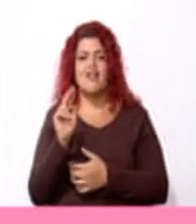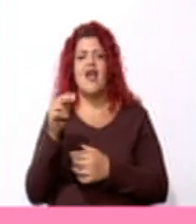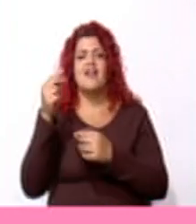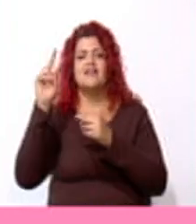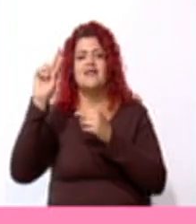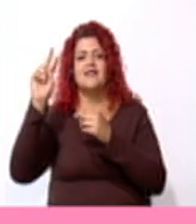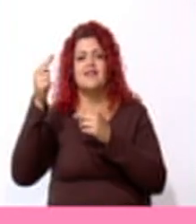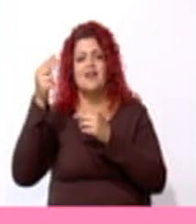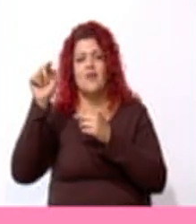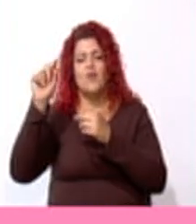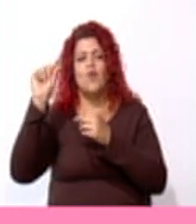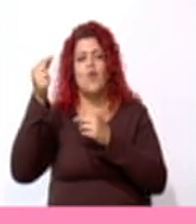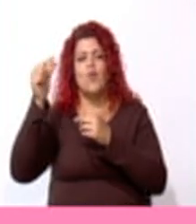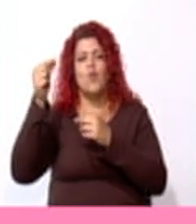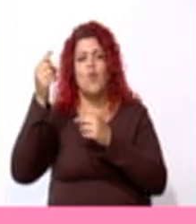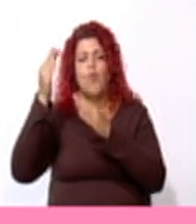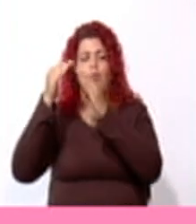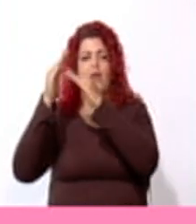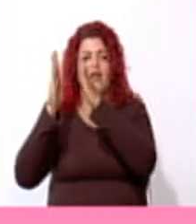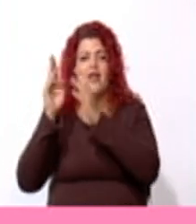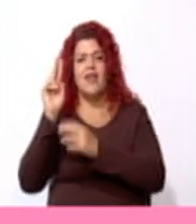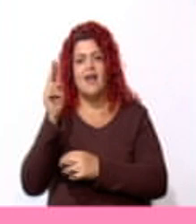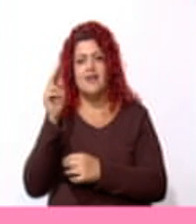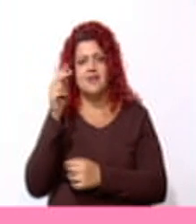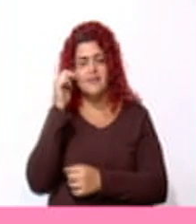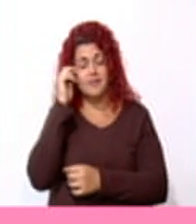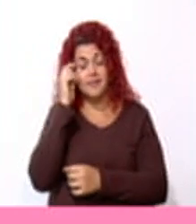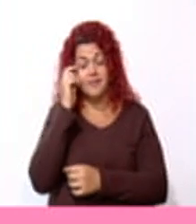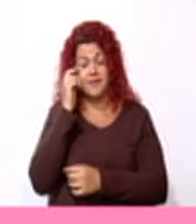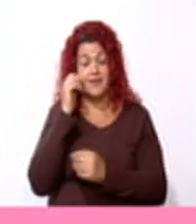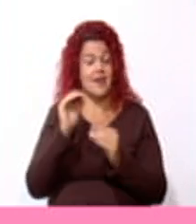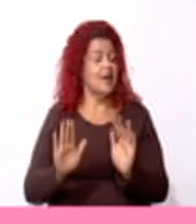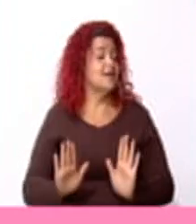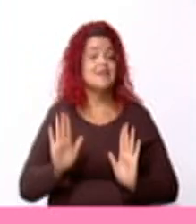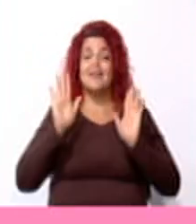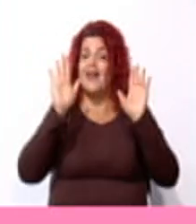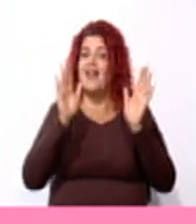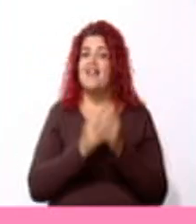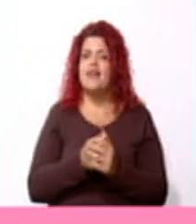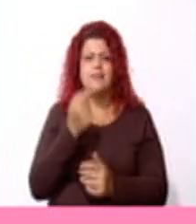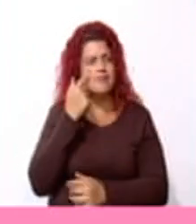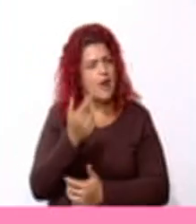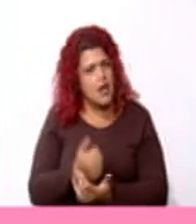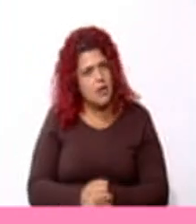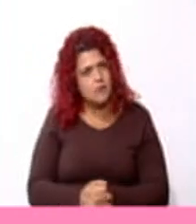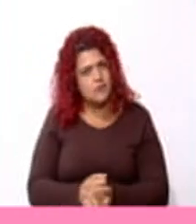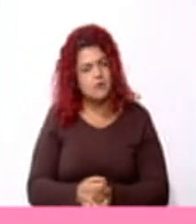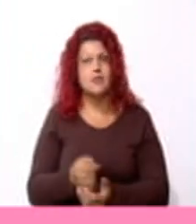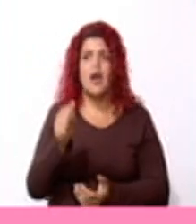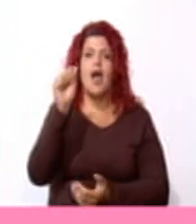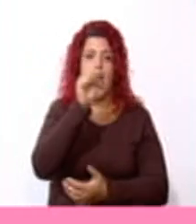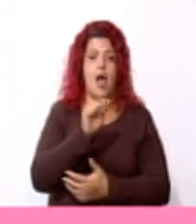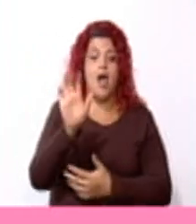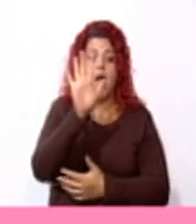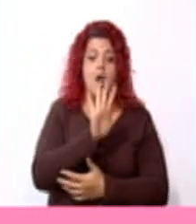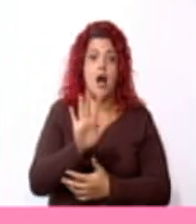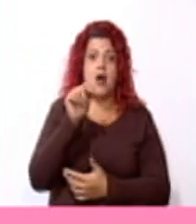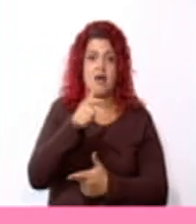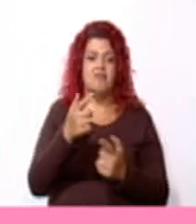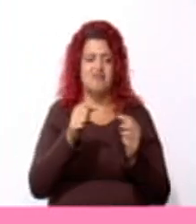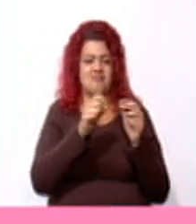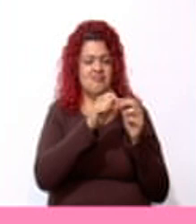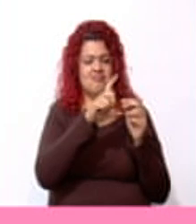cuadradas. Muy bien. Lo están haciendo excelente, jóvenes. ¿Vieron? El área del rectángulo es